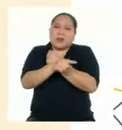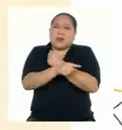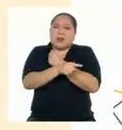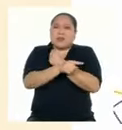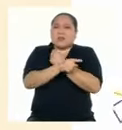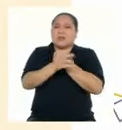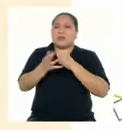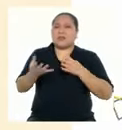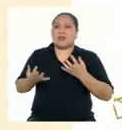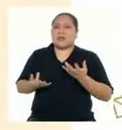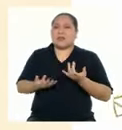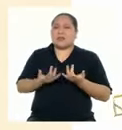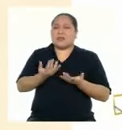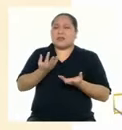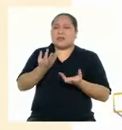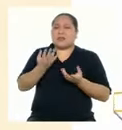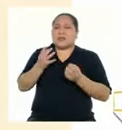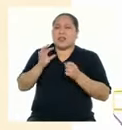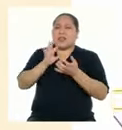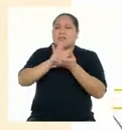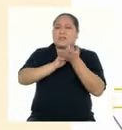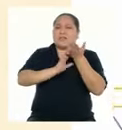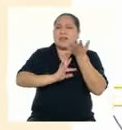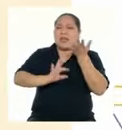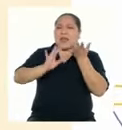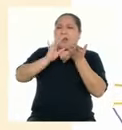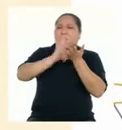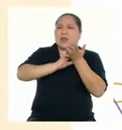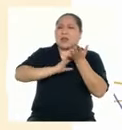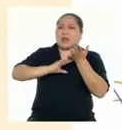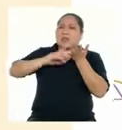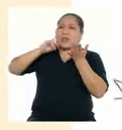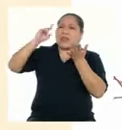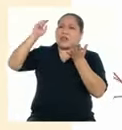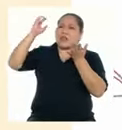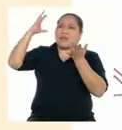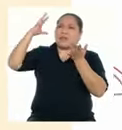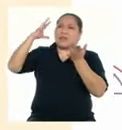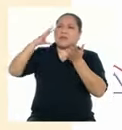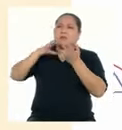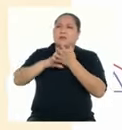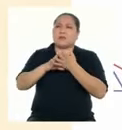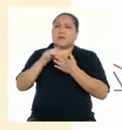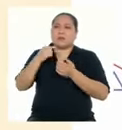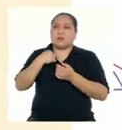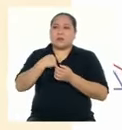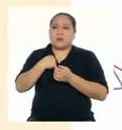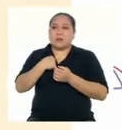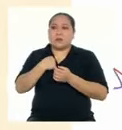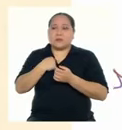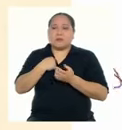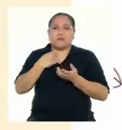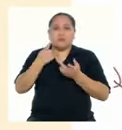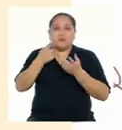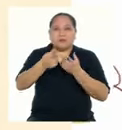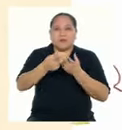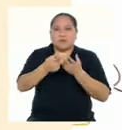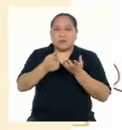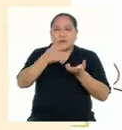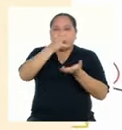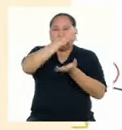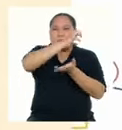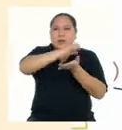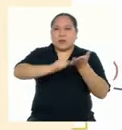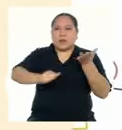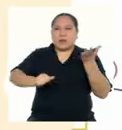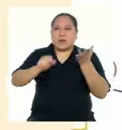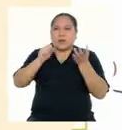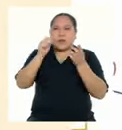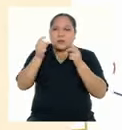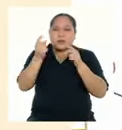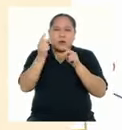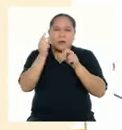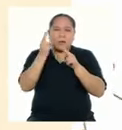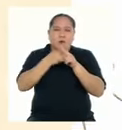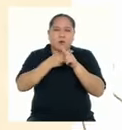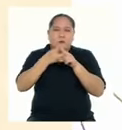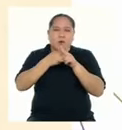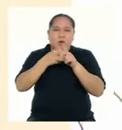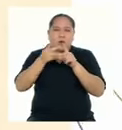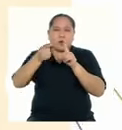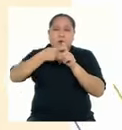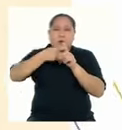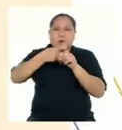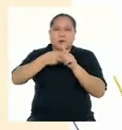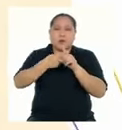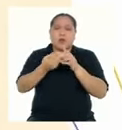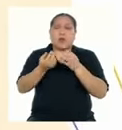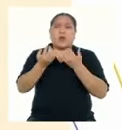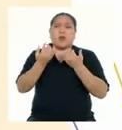Marte Do apenas hay quien su furor contraste Hurté de tiempo a que esta breve suma Tomando